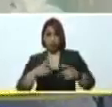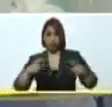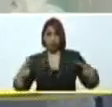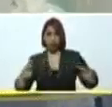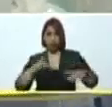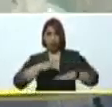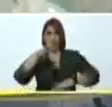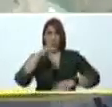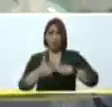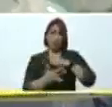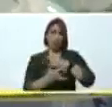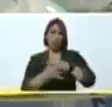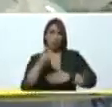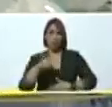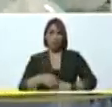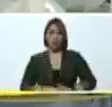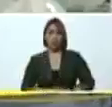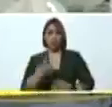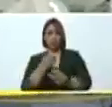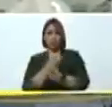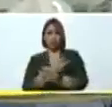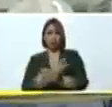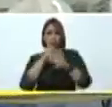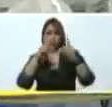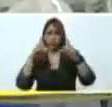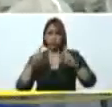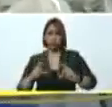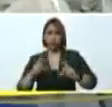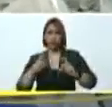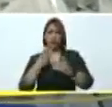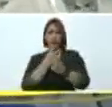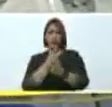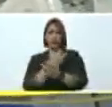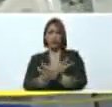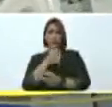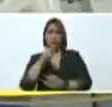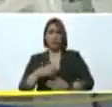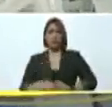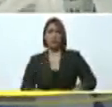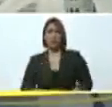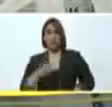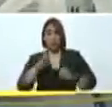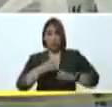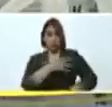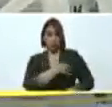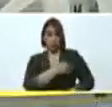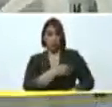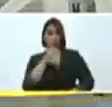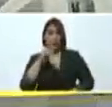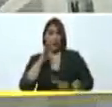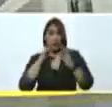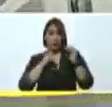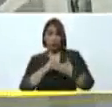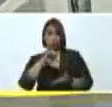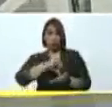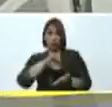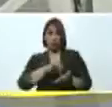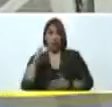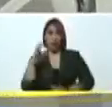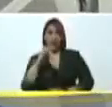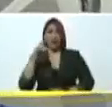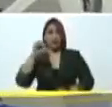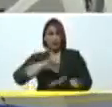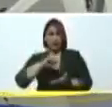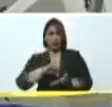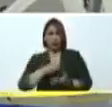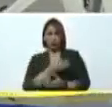tecnología con resonancia magnética con tomografía con mamografía pues da atención a toda la ciudad de Caracas este centro extraordinario